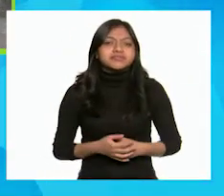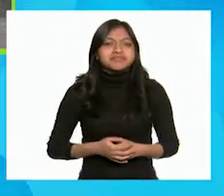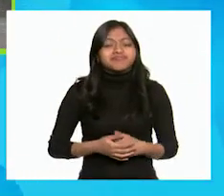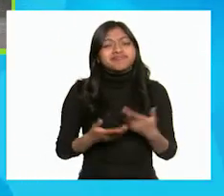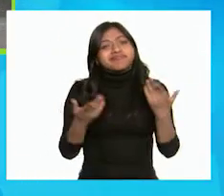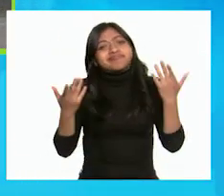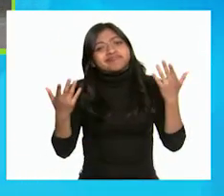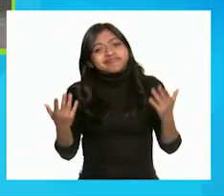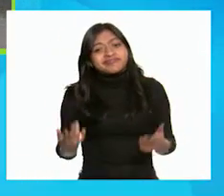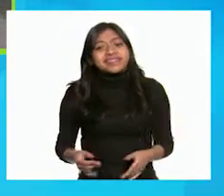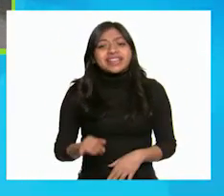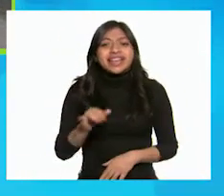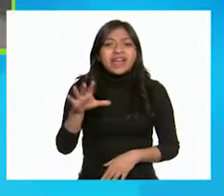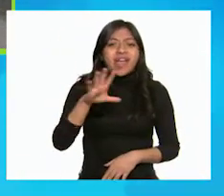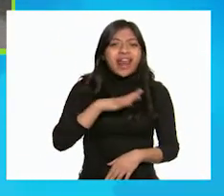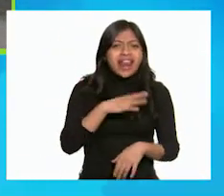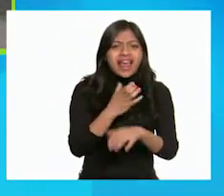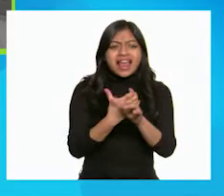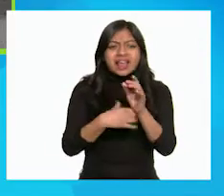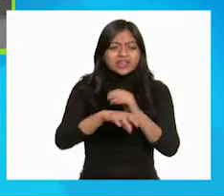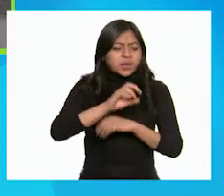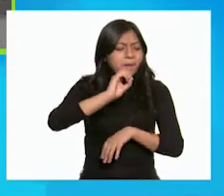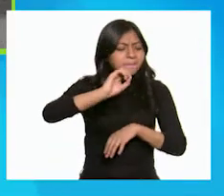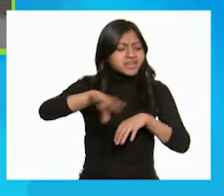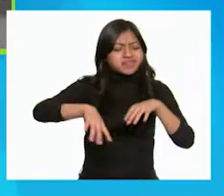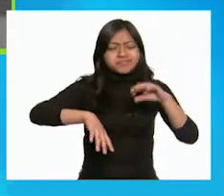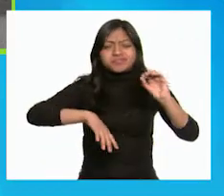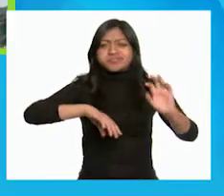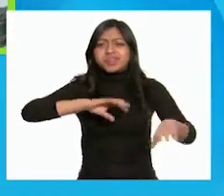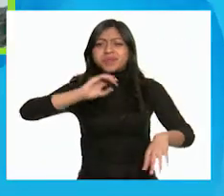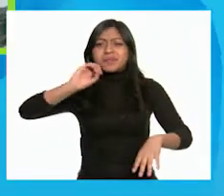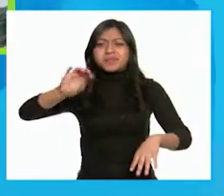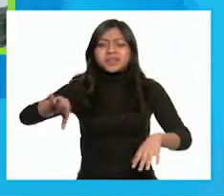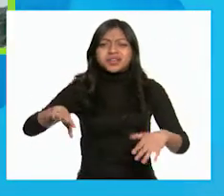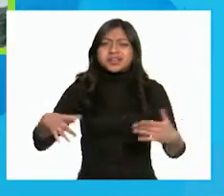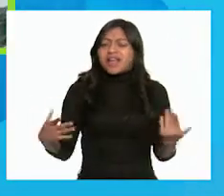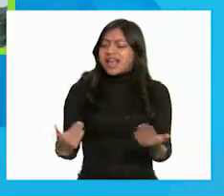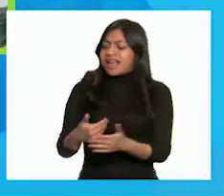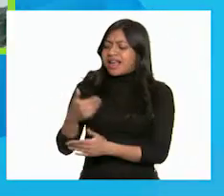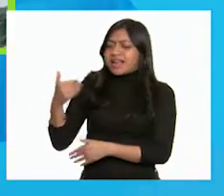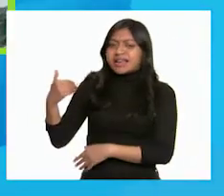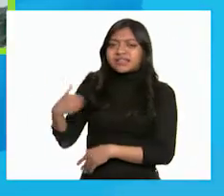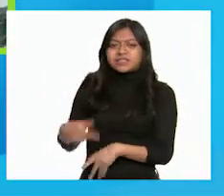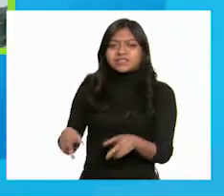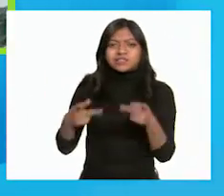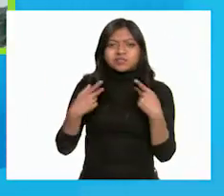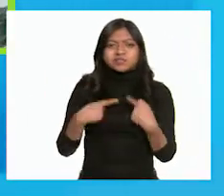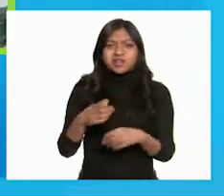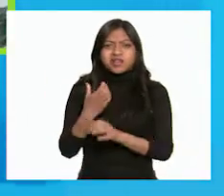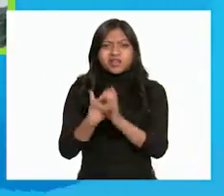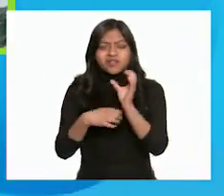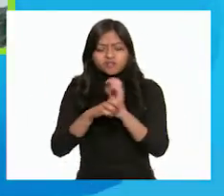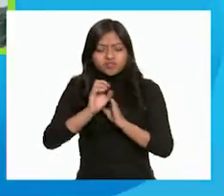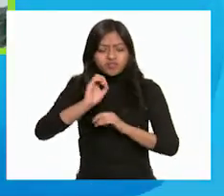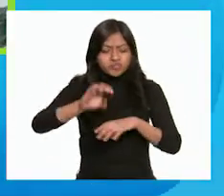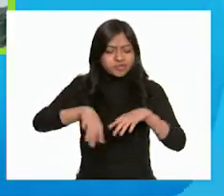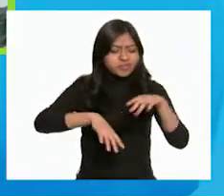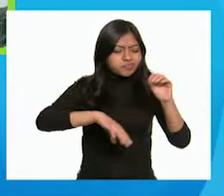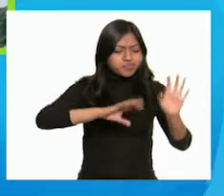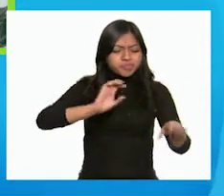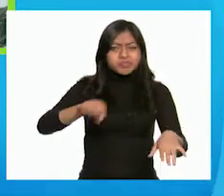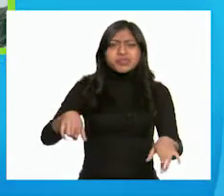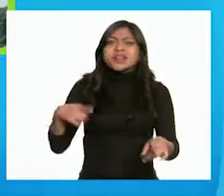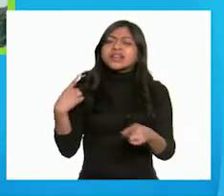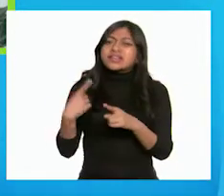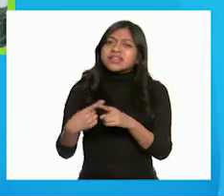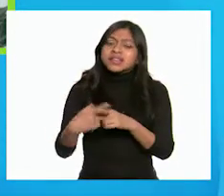Además, había muchas cosas tiradas allí. ¿Quién habrá puesto tantas cosas allí?